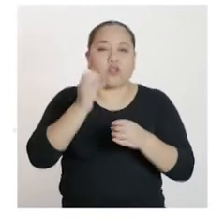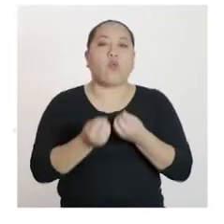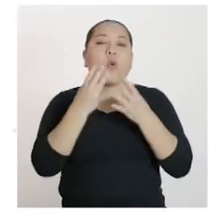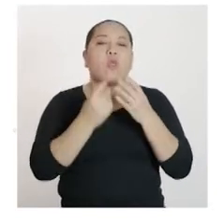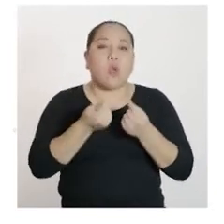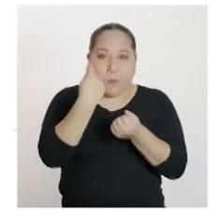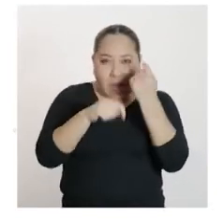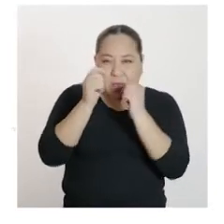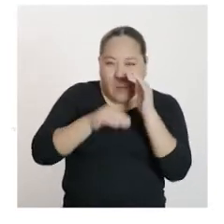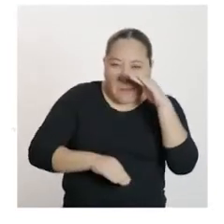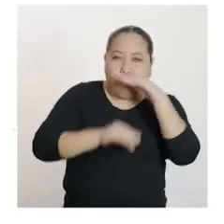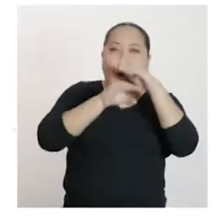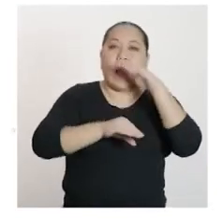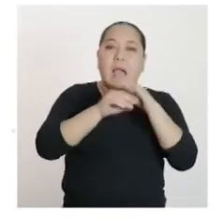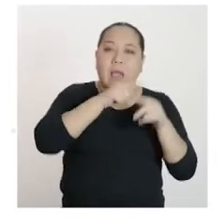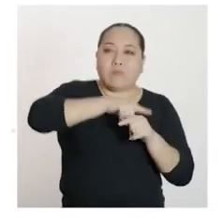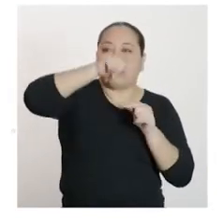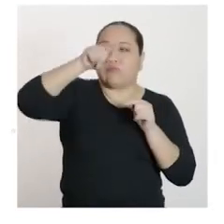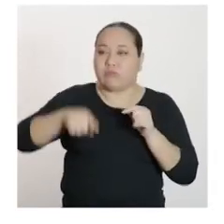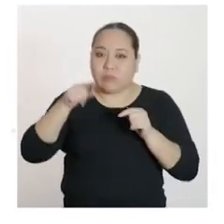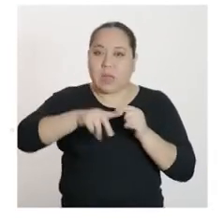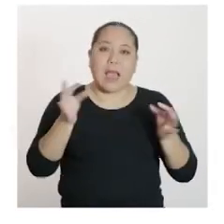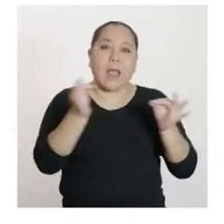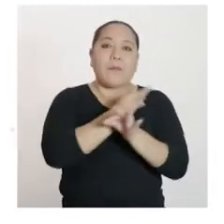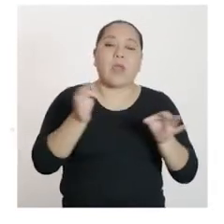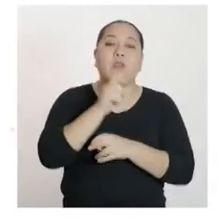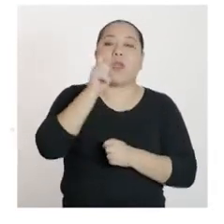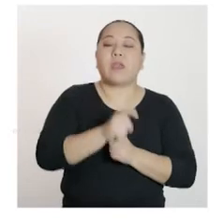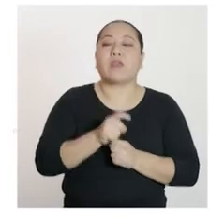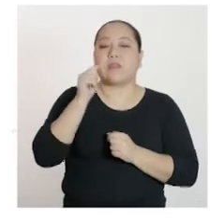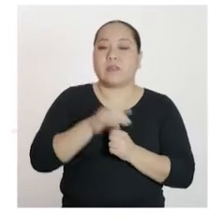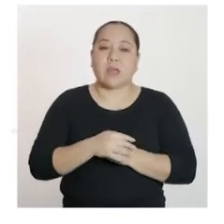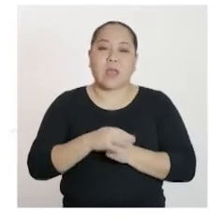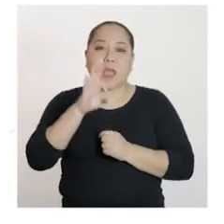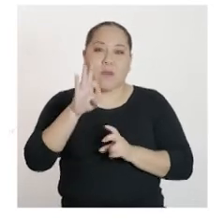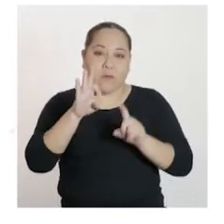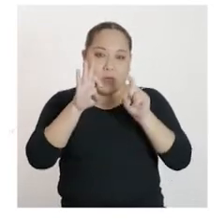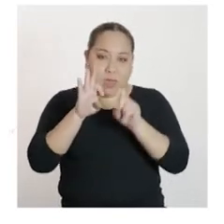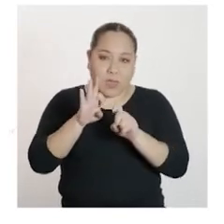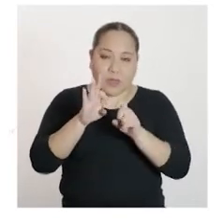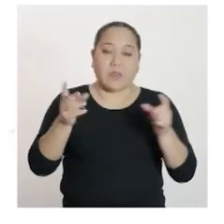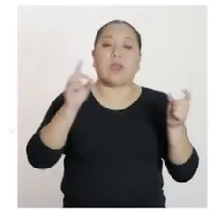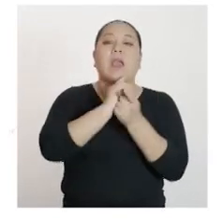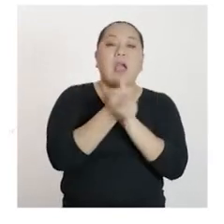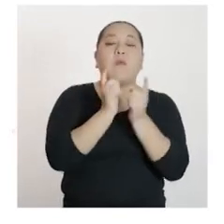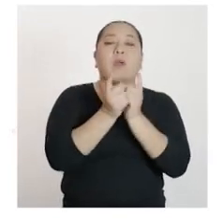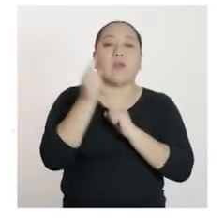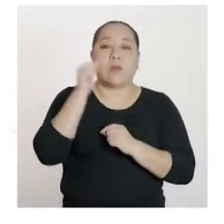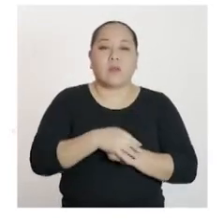reemplazando el valor de x en la función f de x, es decir,